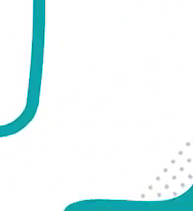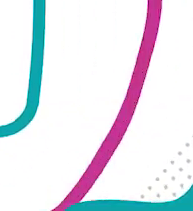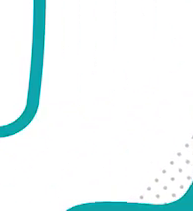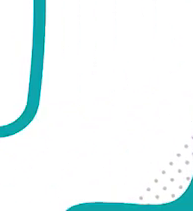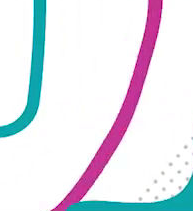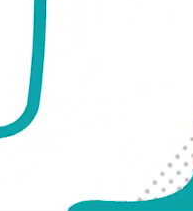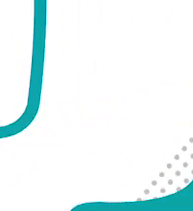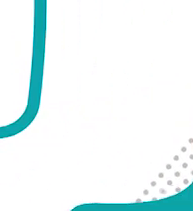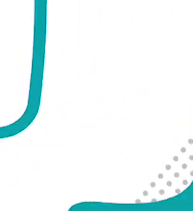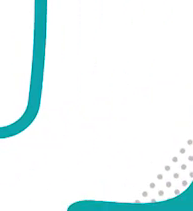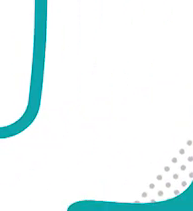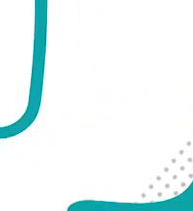.mx. ¡Gracias!